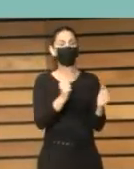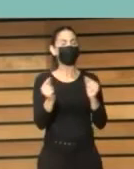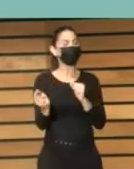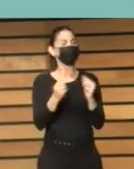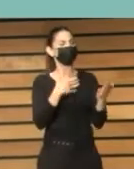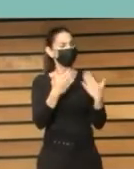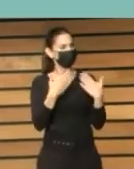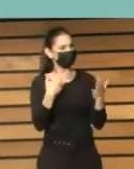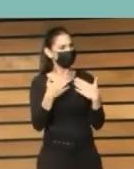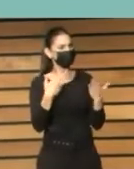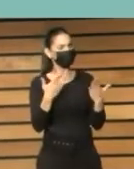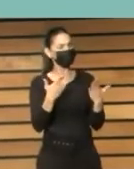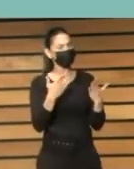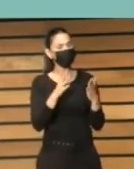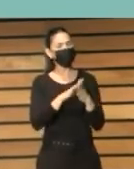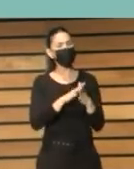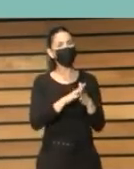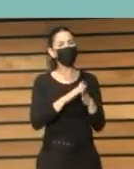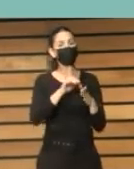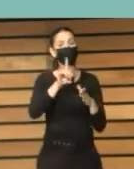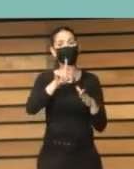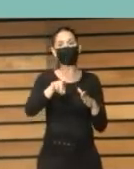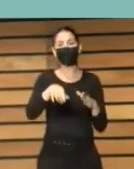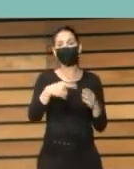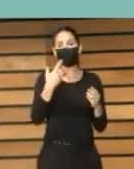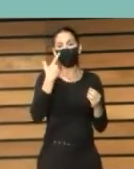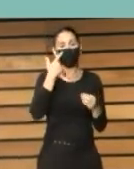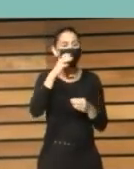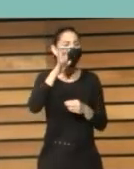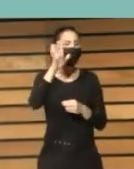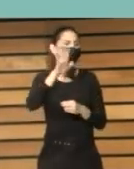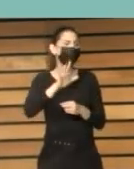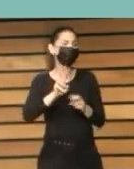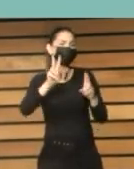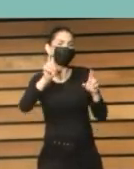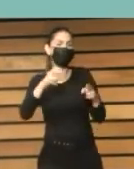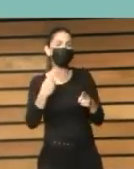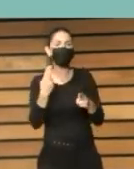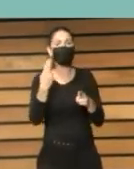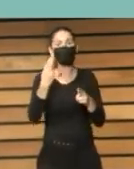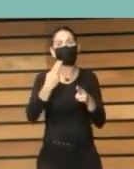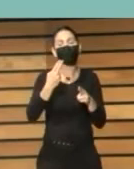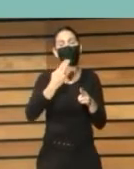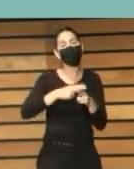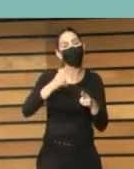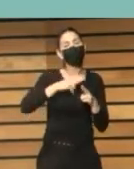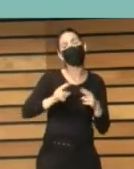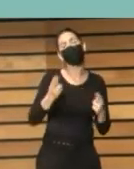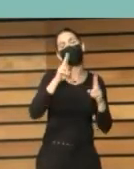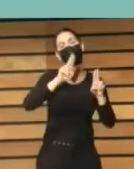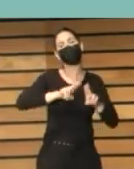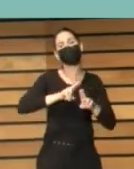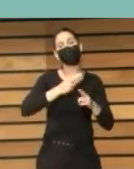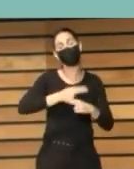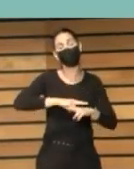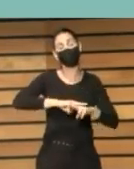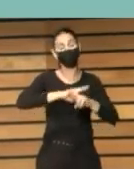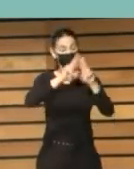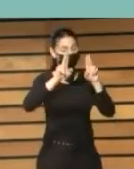lo lejos que parece que se quedan las políticas públicas cuando hablamos de políticas públicas como